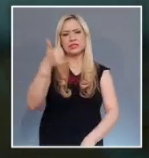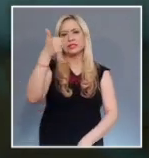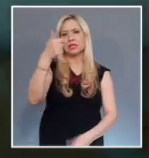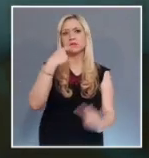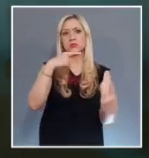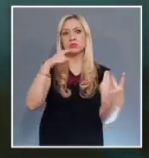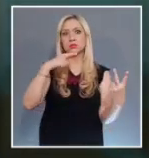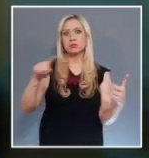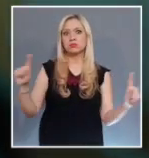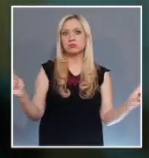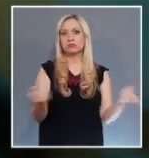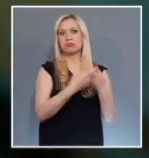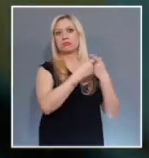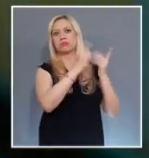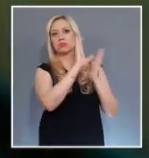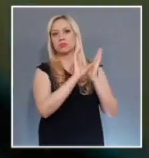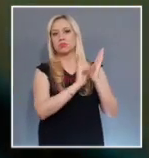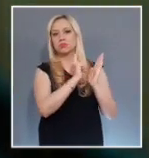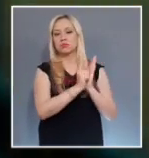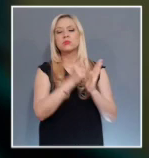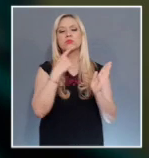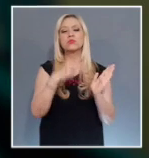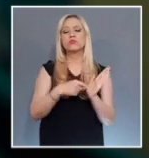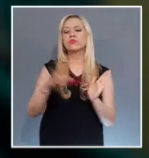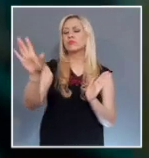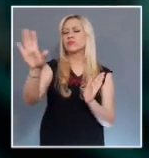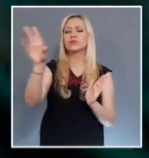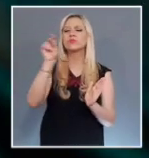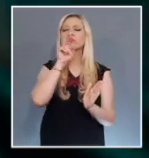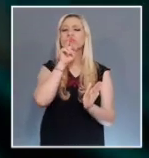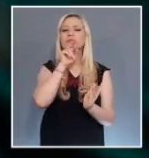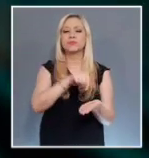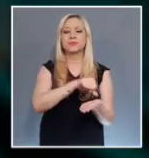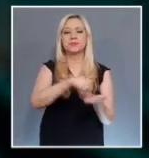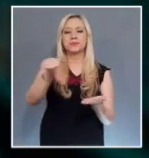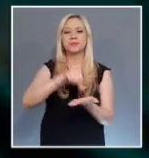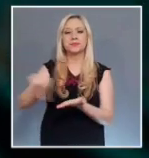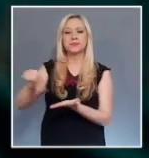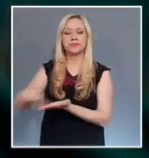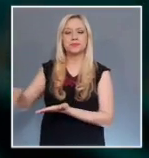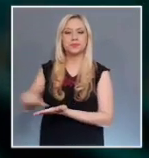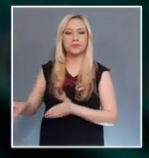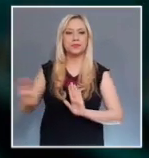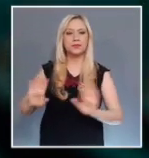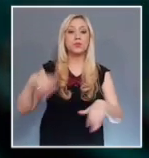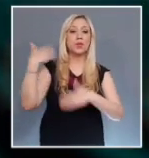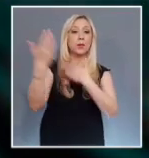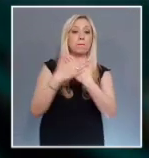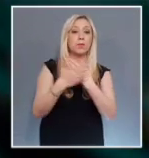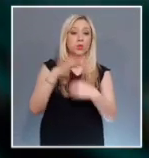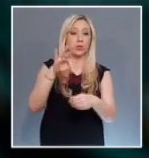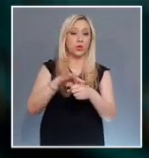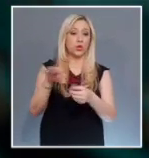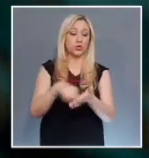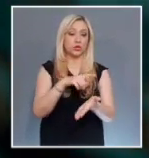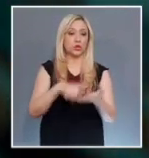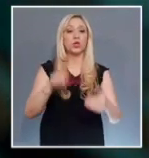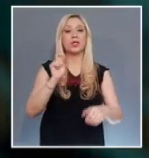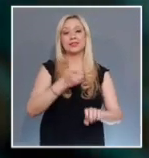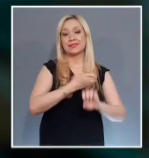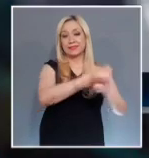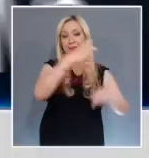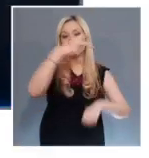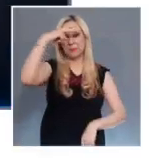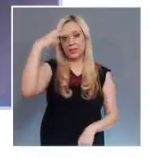decretó la suspensión para que no se apliquen en las entidades que tendrán elecciones en este año, es decir, Estado de